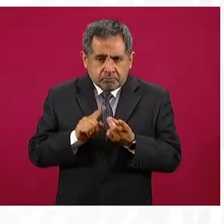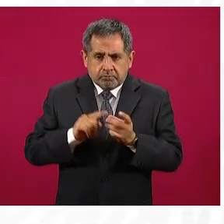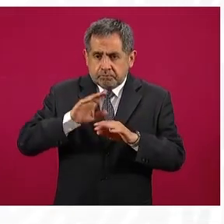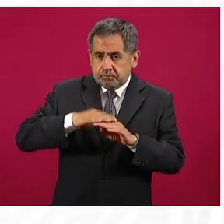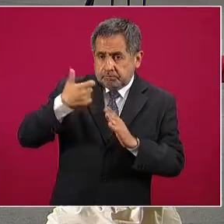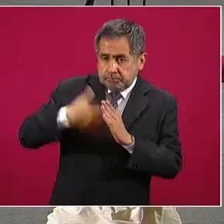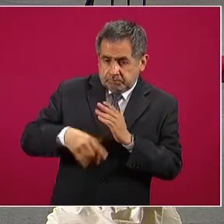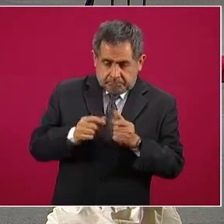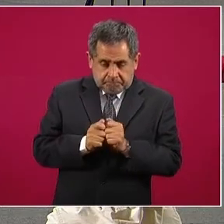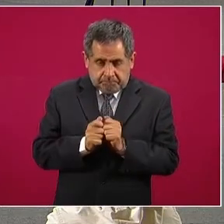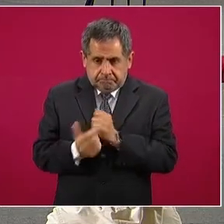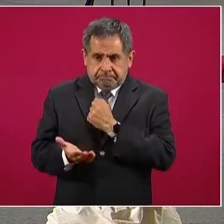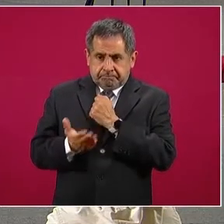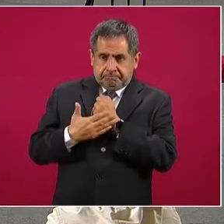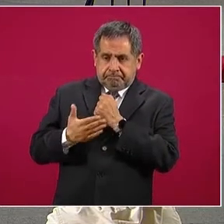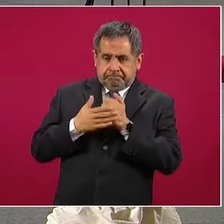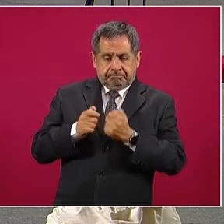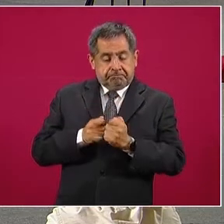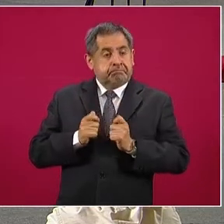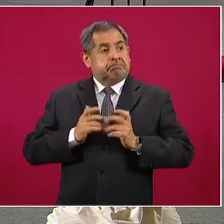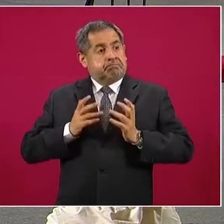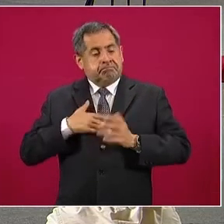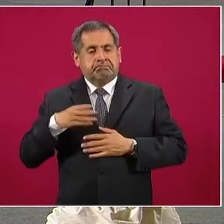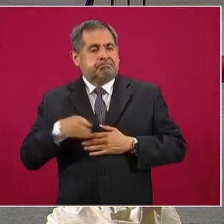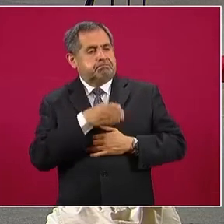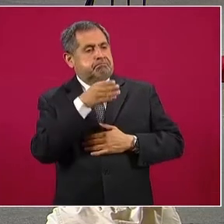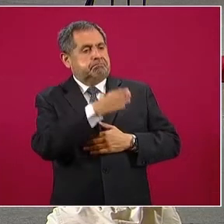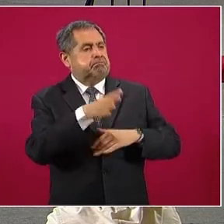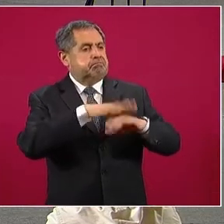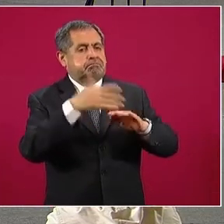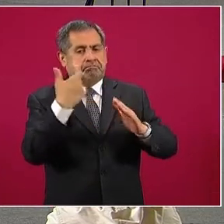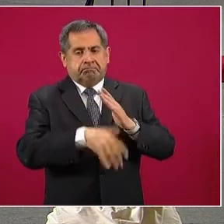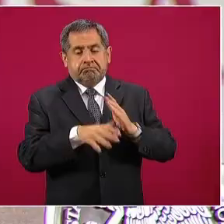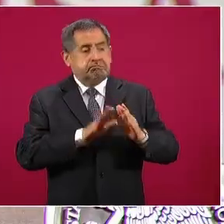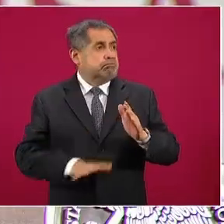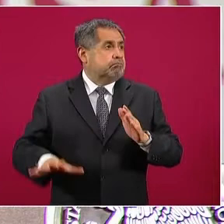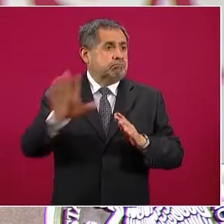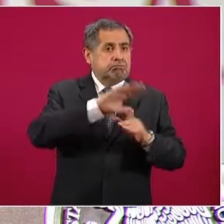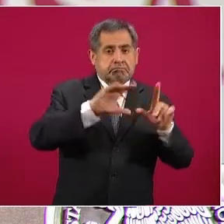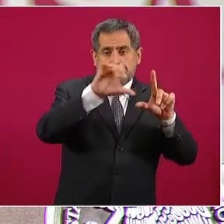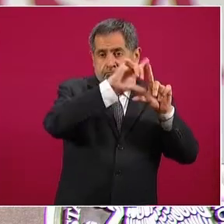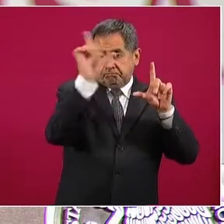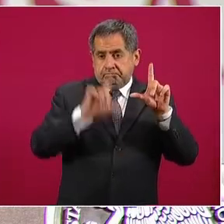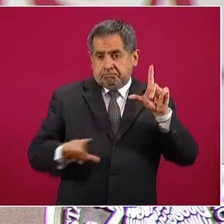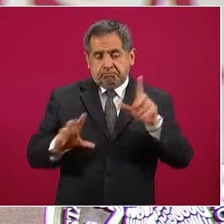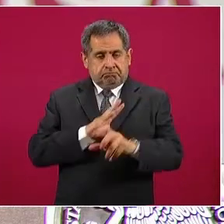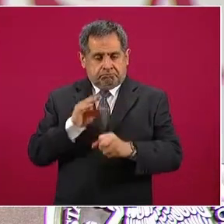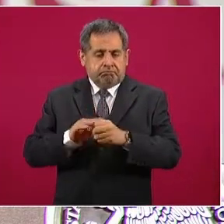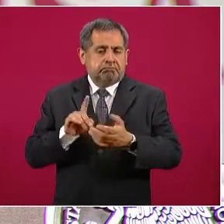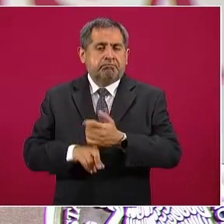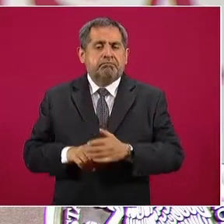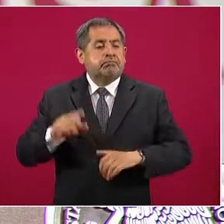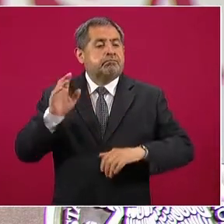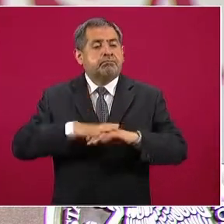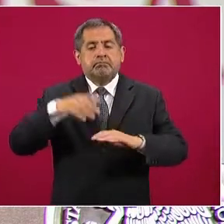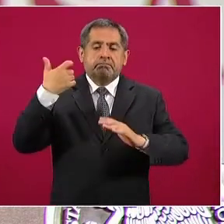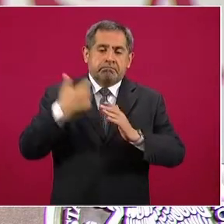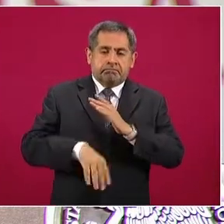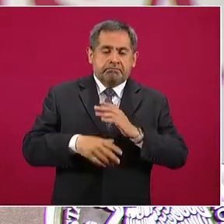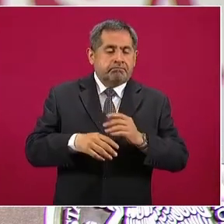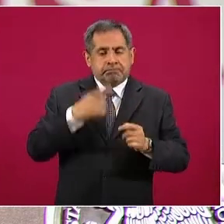económica para ustedes, que las hay en todo el país de Mérida, Ensenada. La más barata para la Premium, 15.29